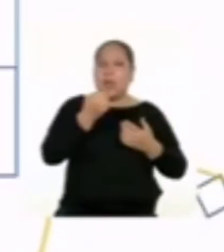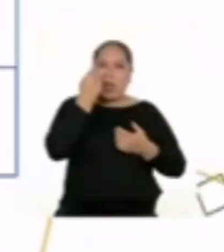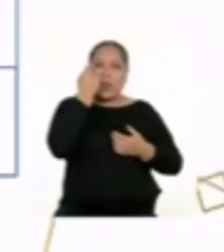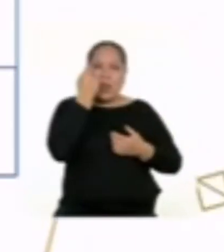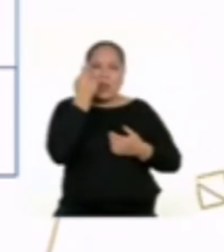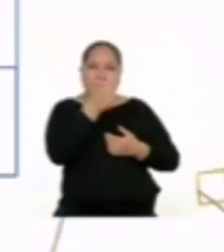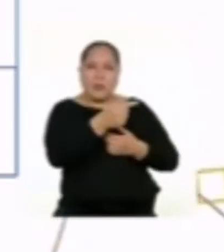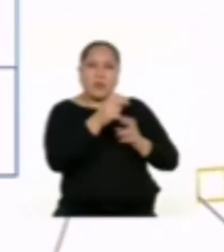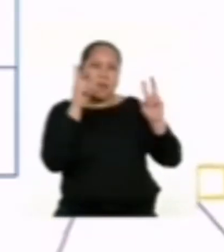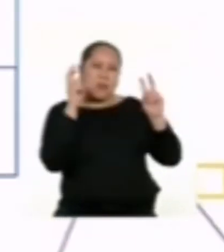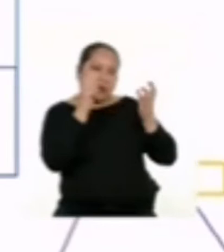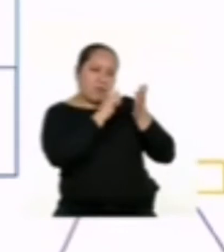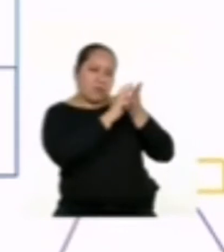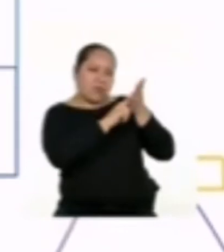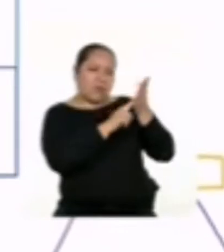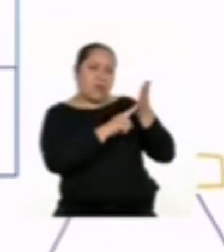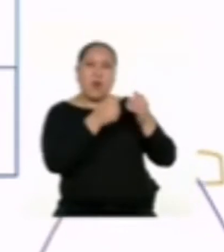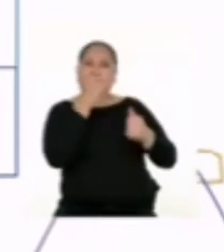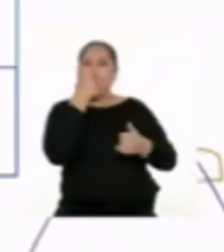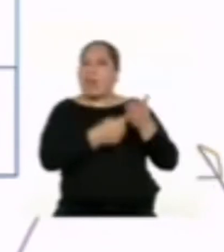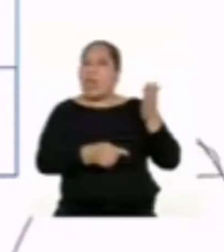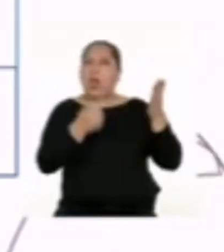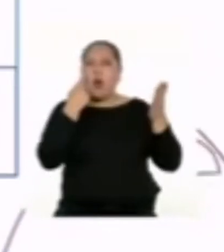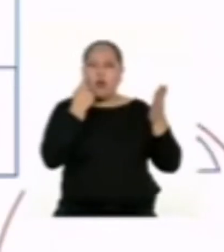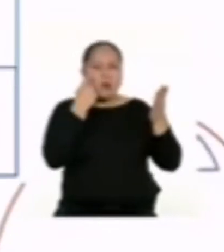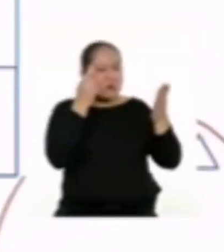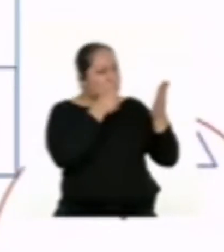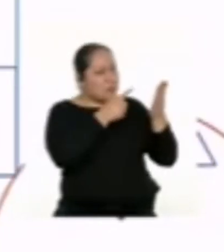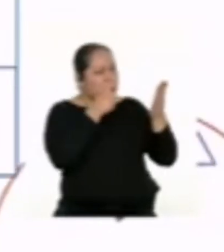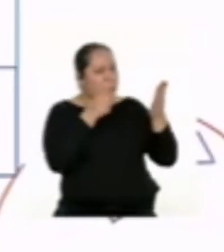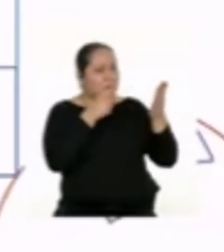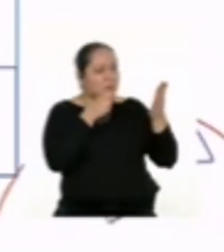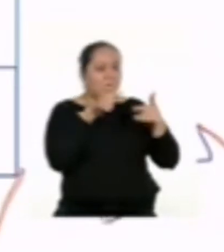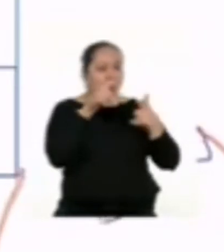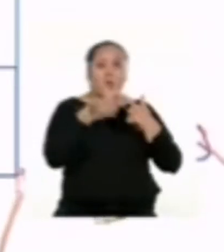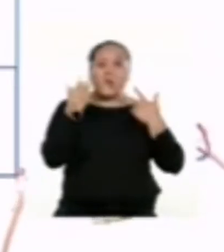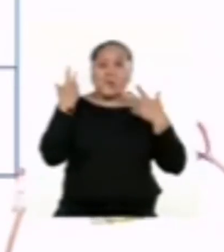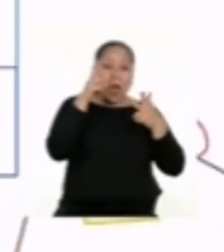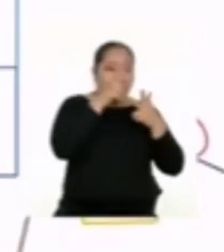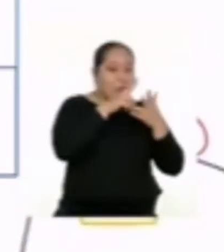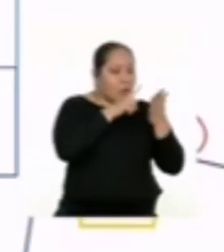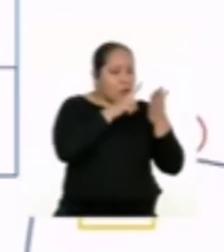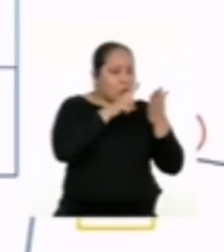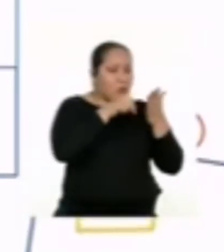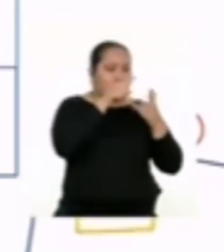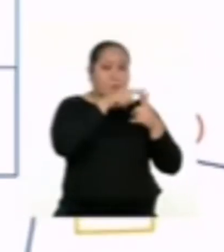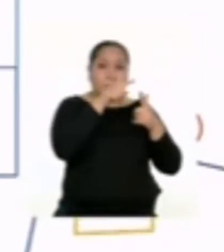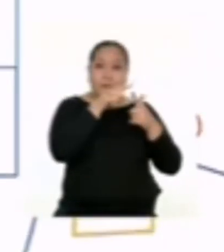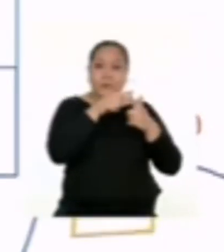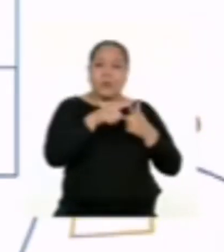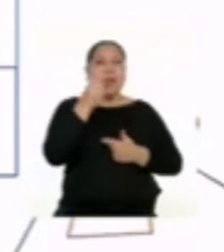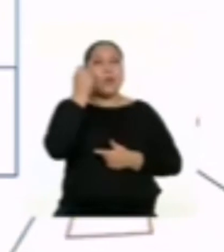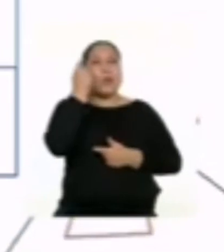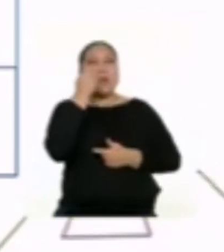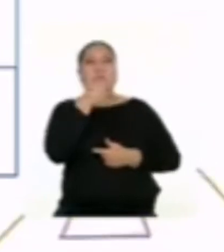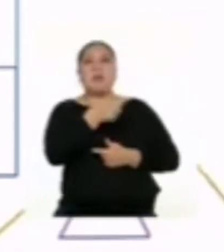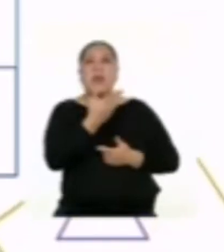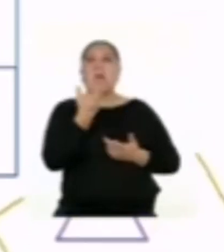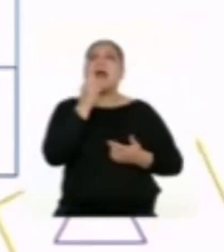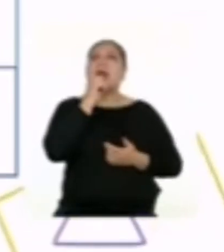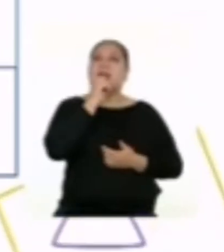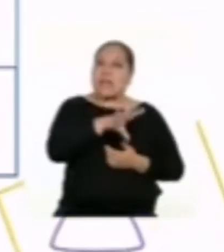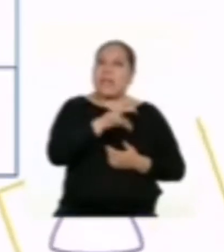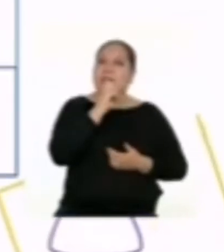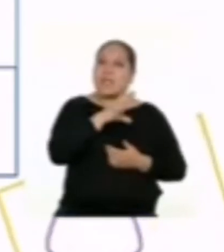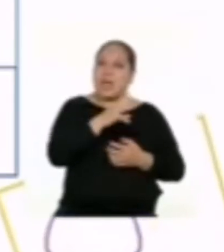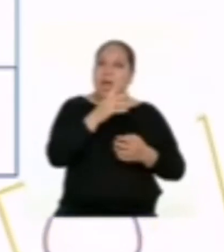texto, qué cosas identificamos y conocemos. Durante la lectura, comprendemos de qué se trata el